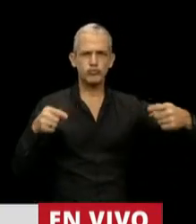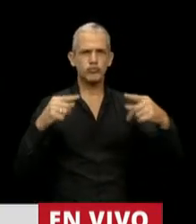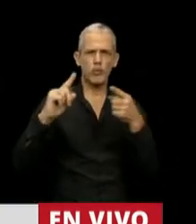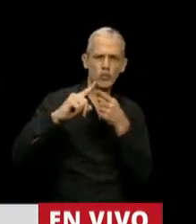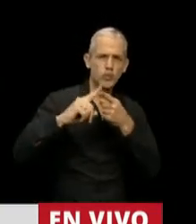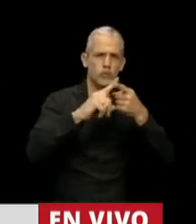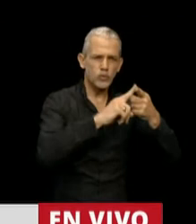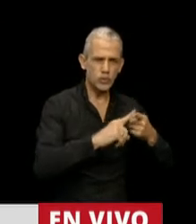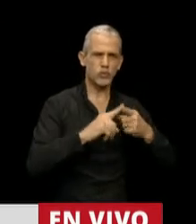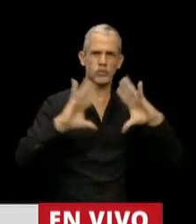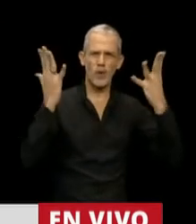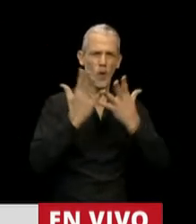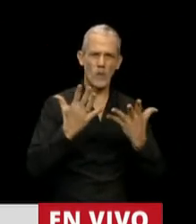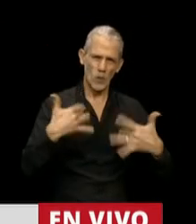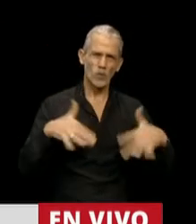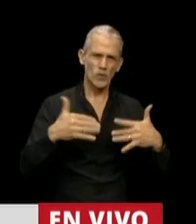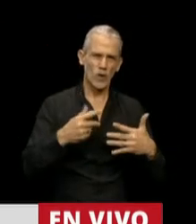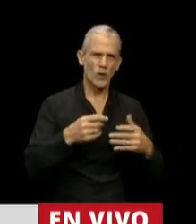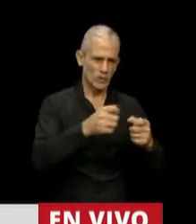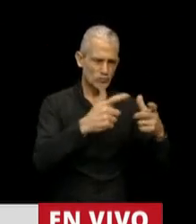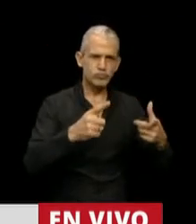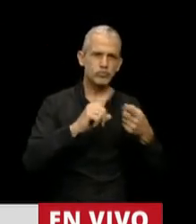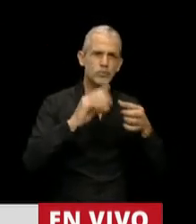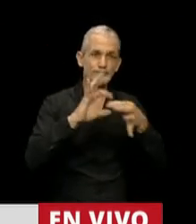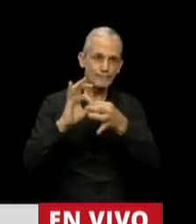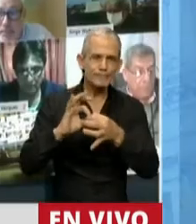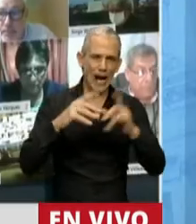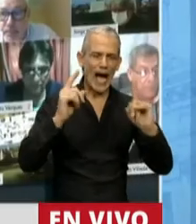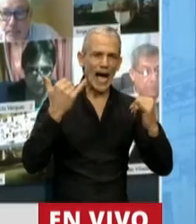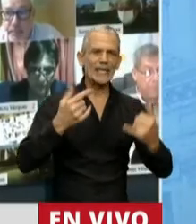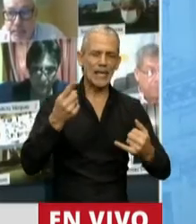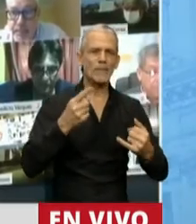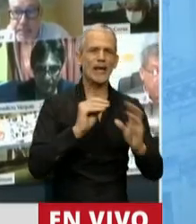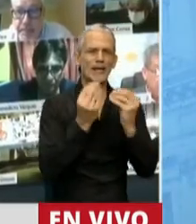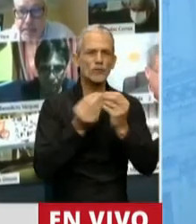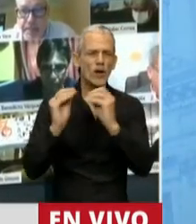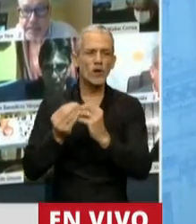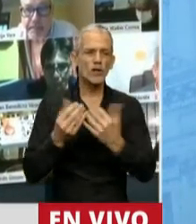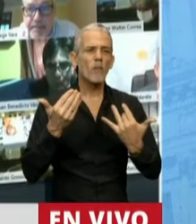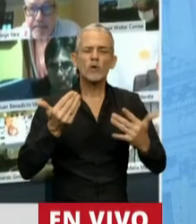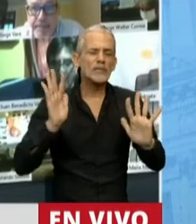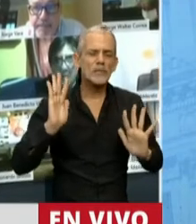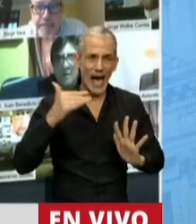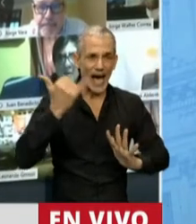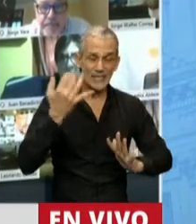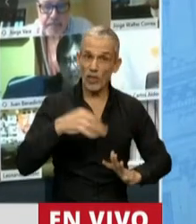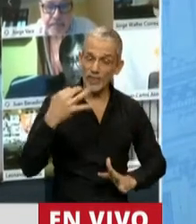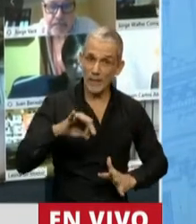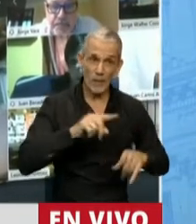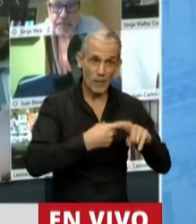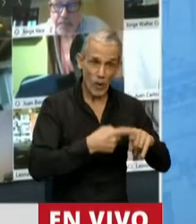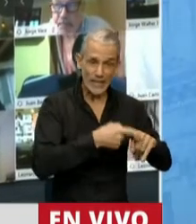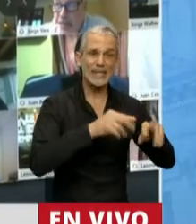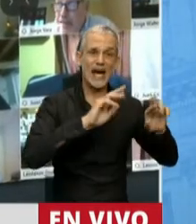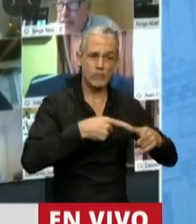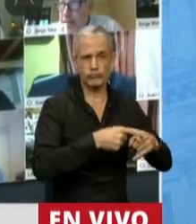coordinación efectiva, porque a mayor densidad de vínculos, mayor multiplicidad de resultados posibles, por lo que fuera, es un deber de la política